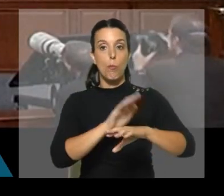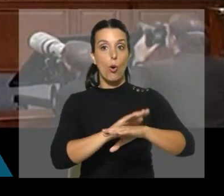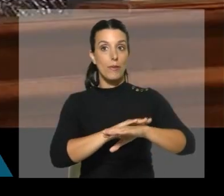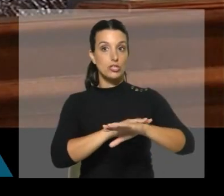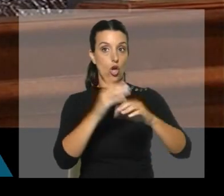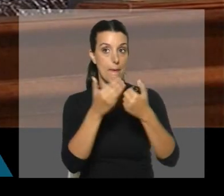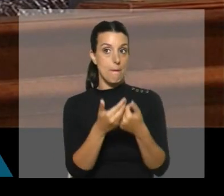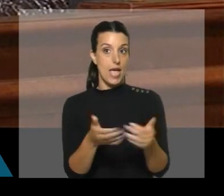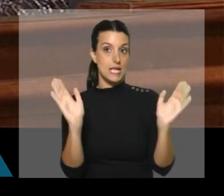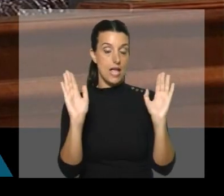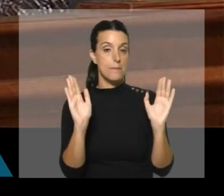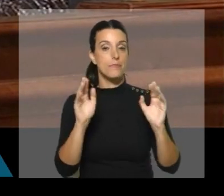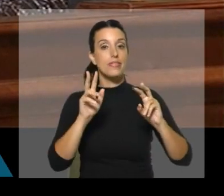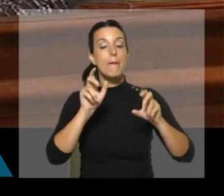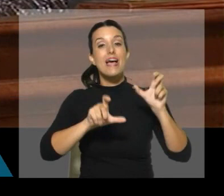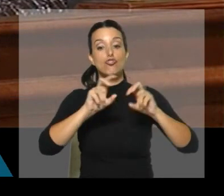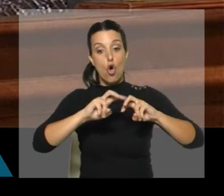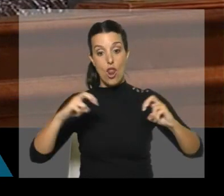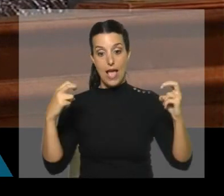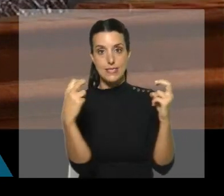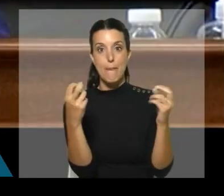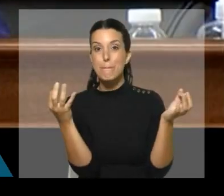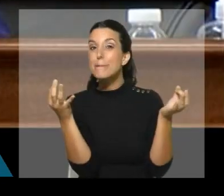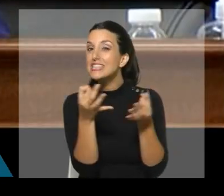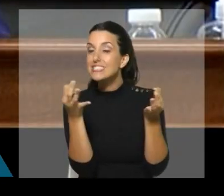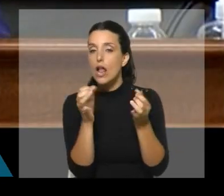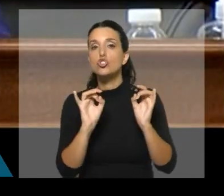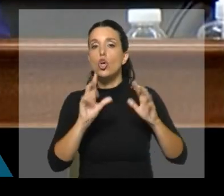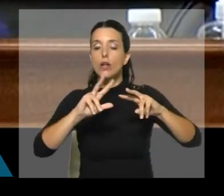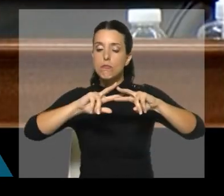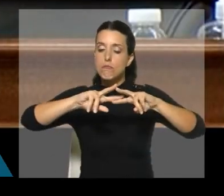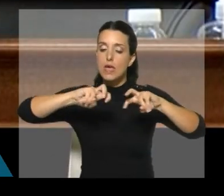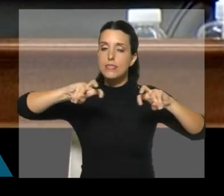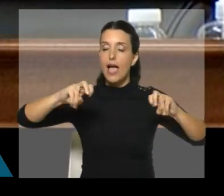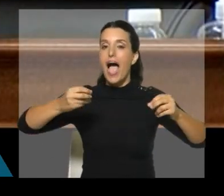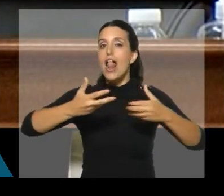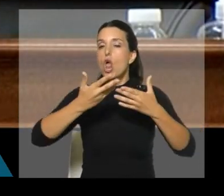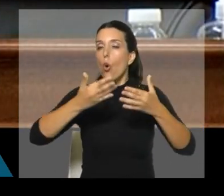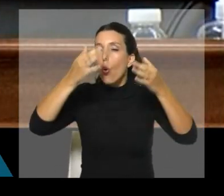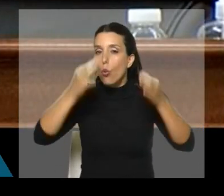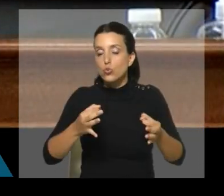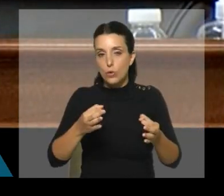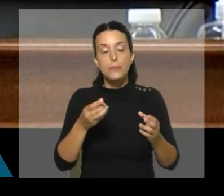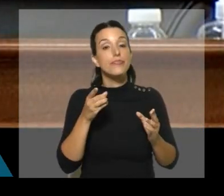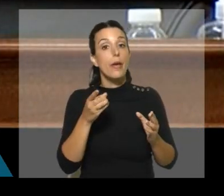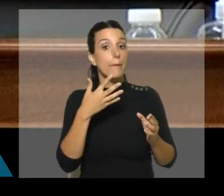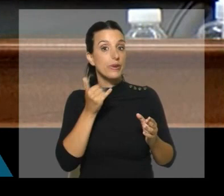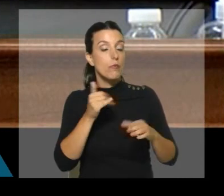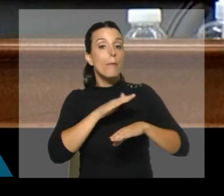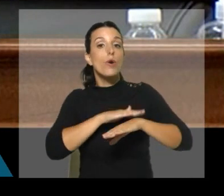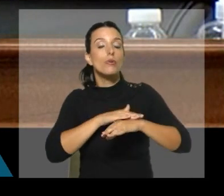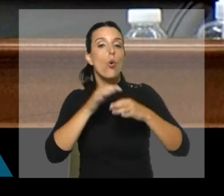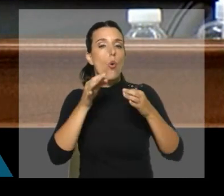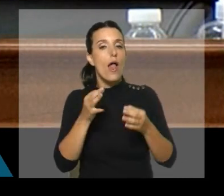establece de manera especial para investigar algo puntual. En este caso, el papel